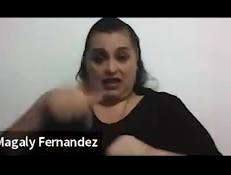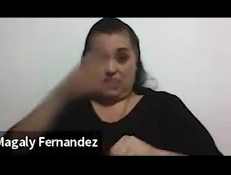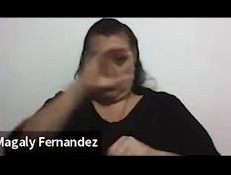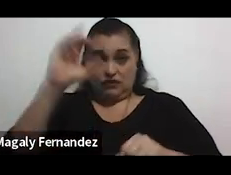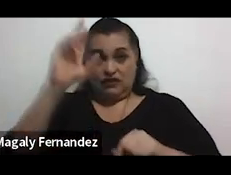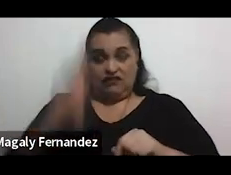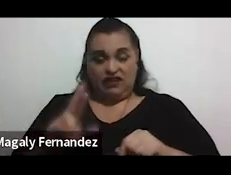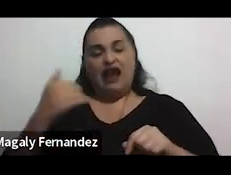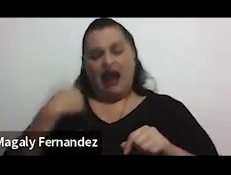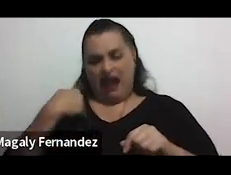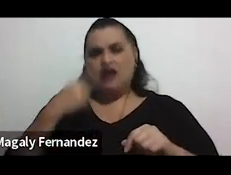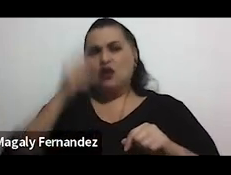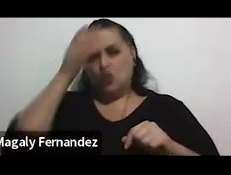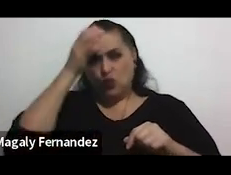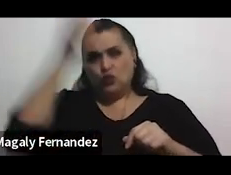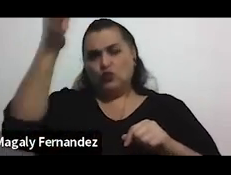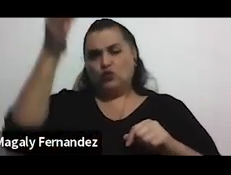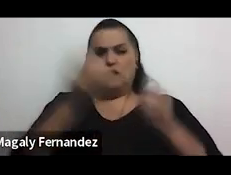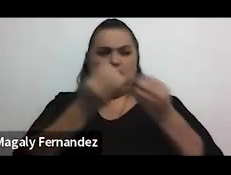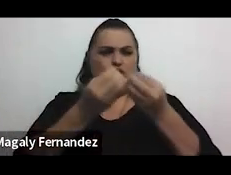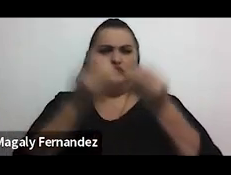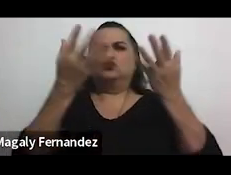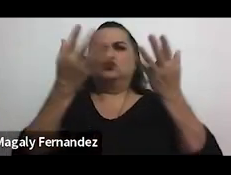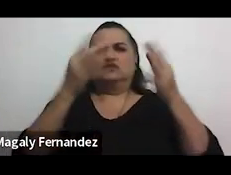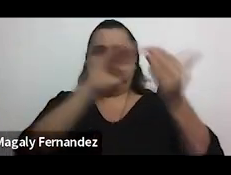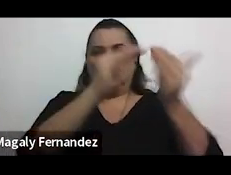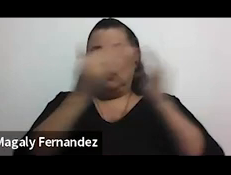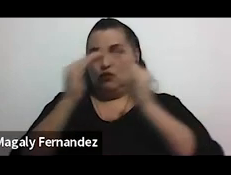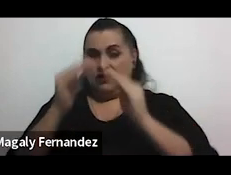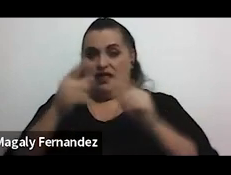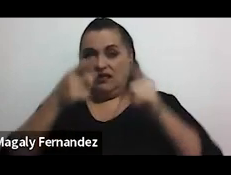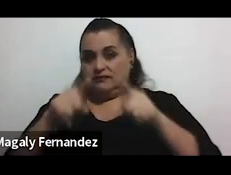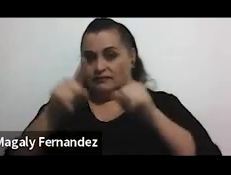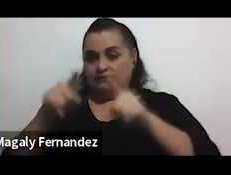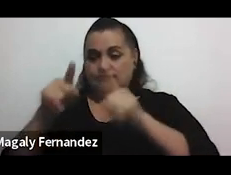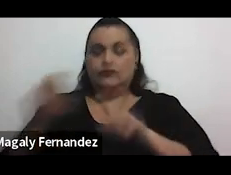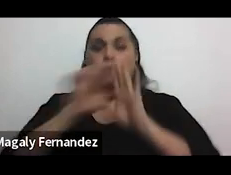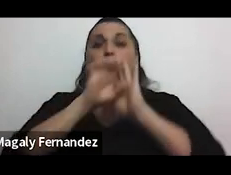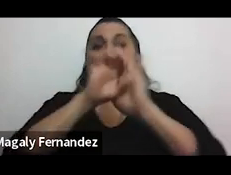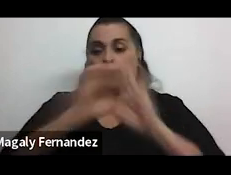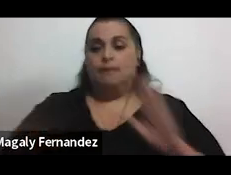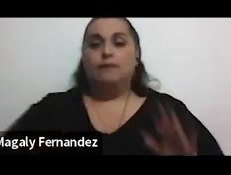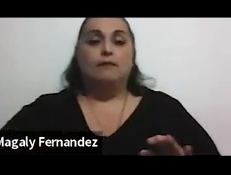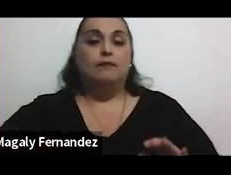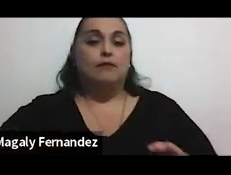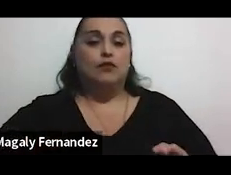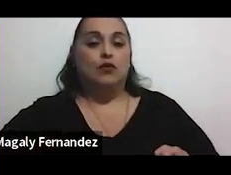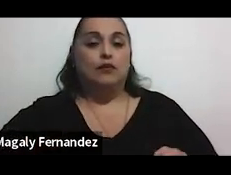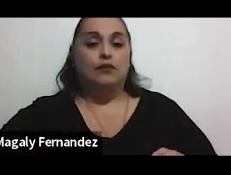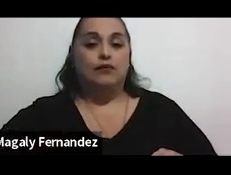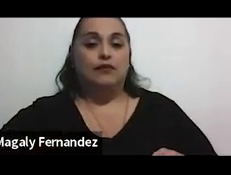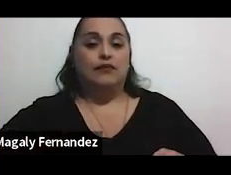toda como una cultura en muchas comunidades, en cuanto a, por ejemplo, qué se siente